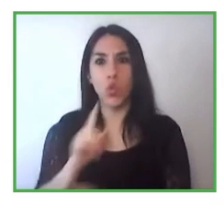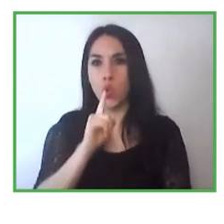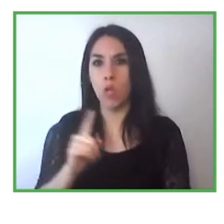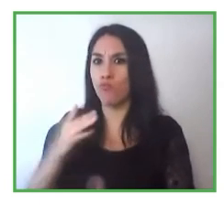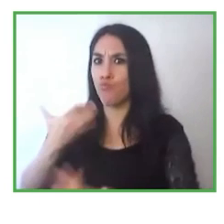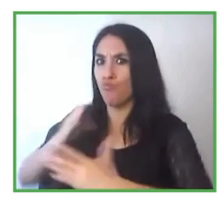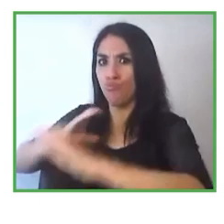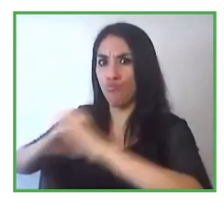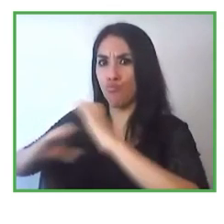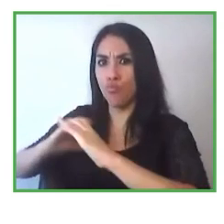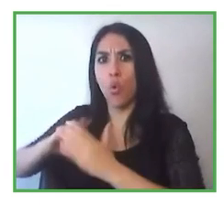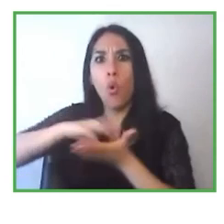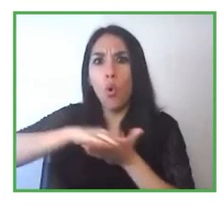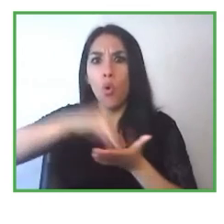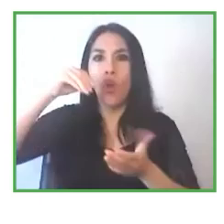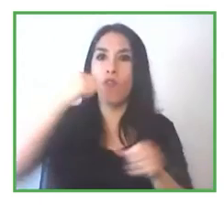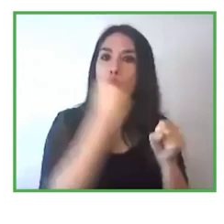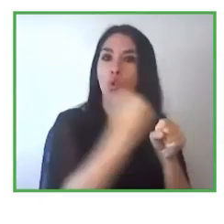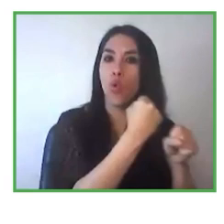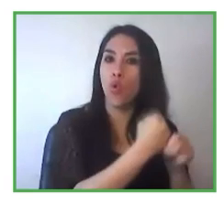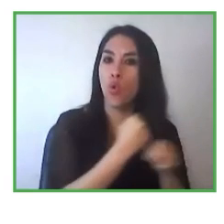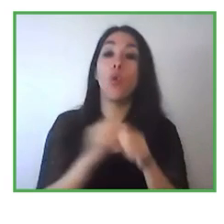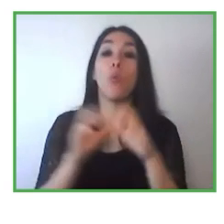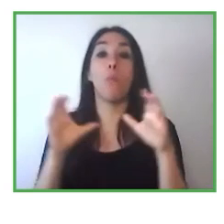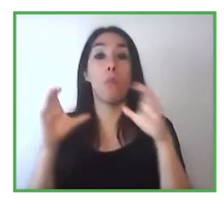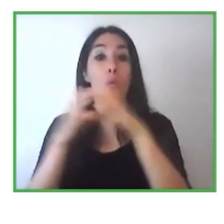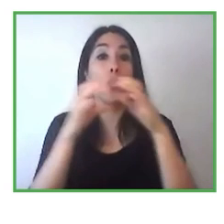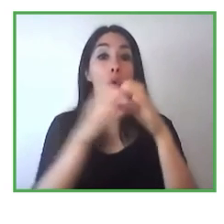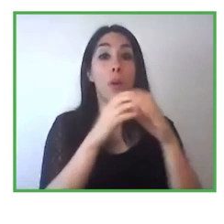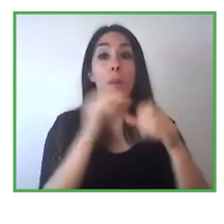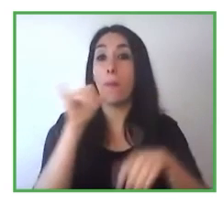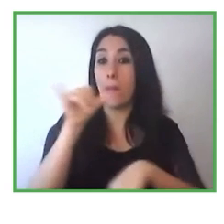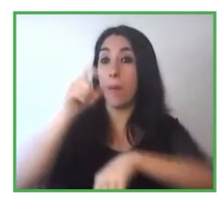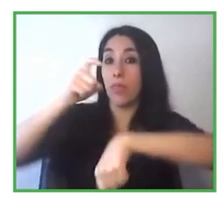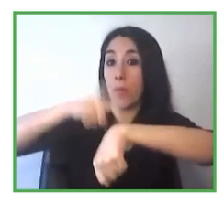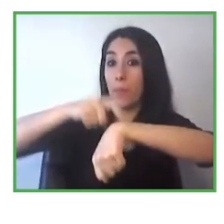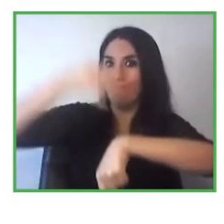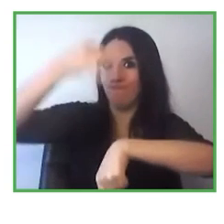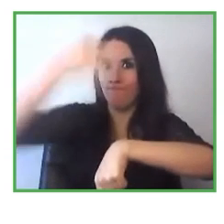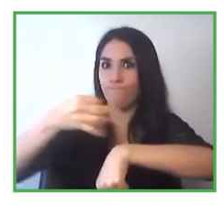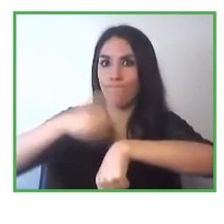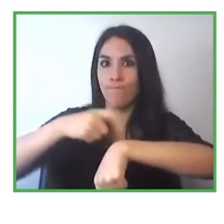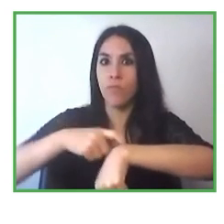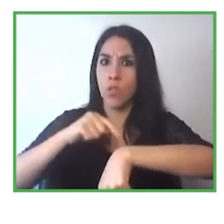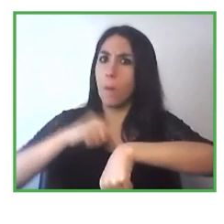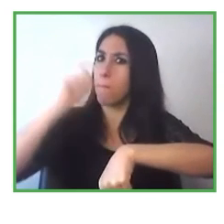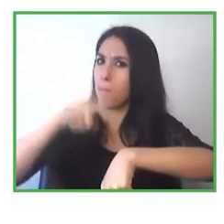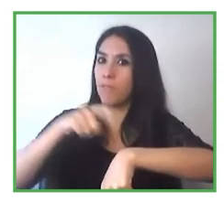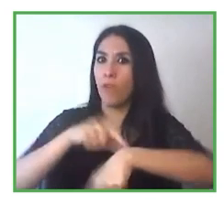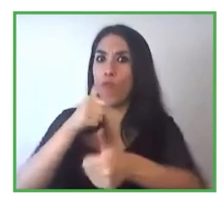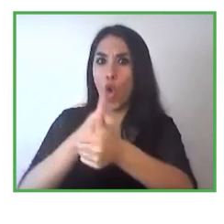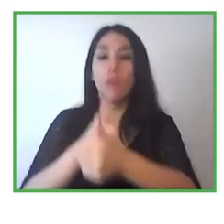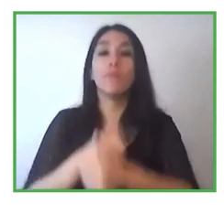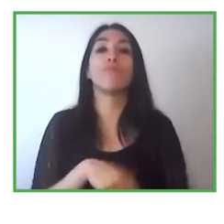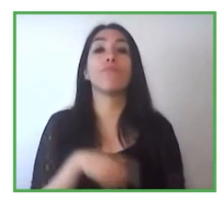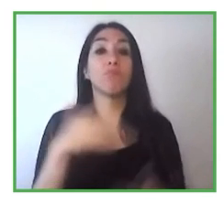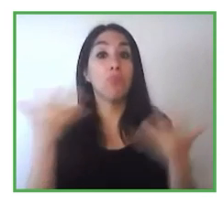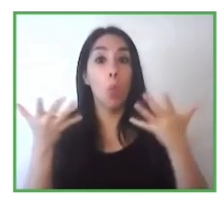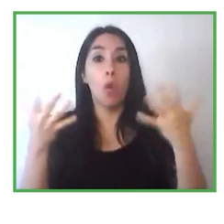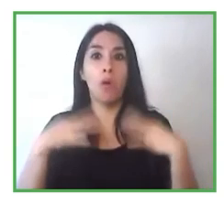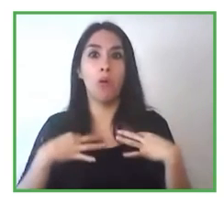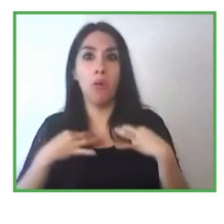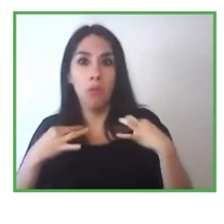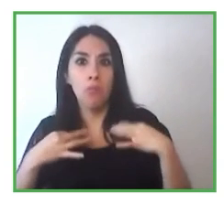el tema de la puntualidad también es muy importante la vestimenta etcétera etcétera